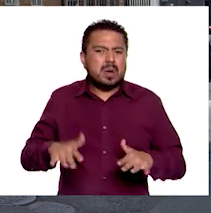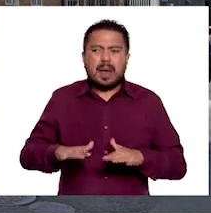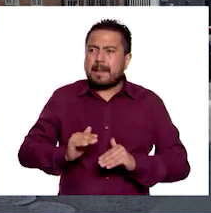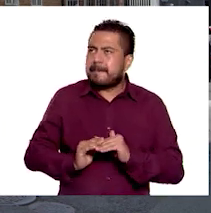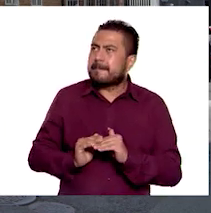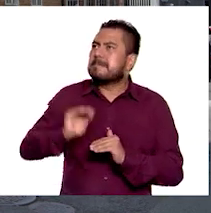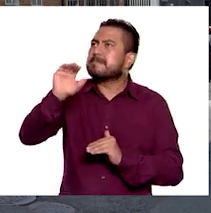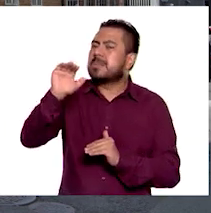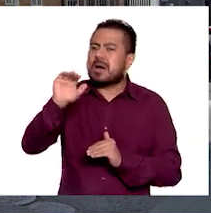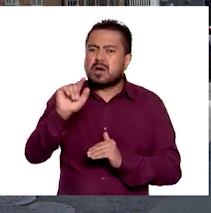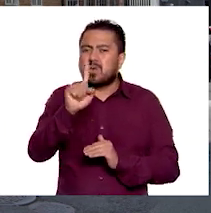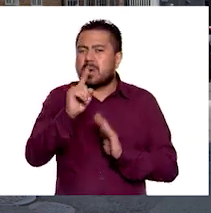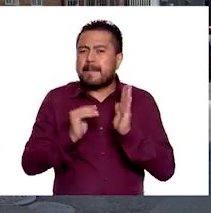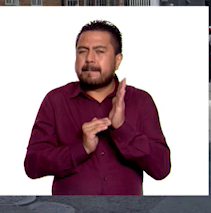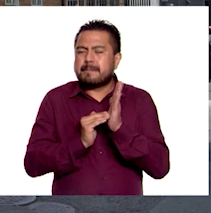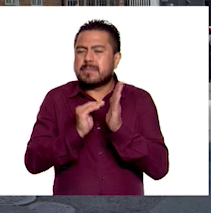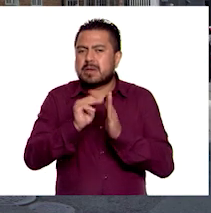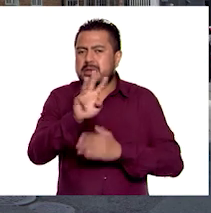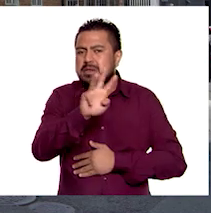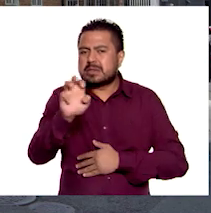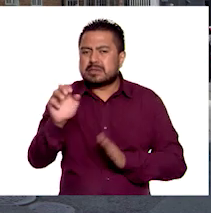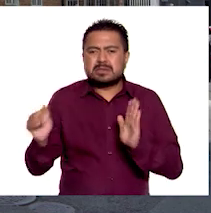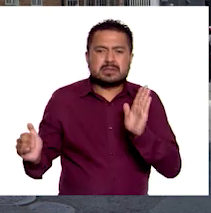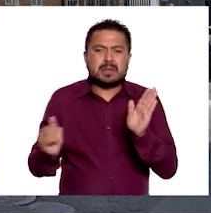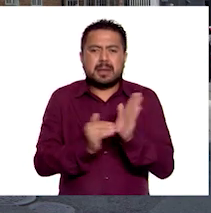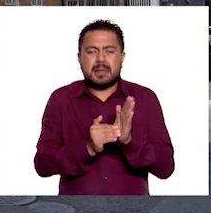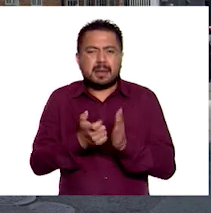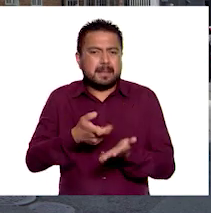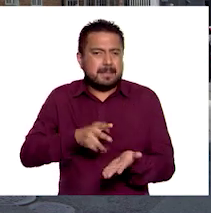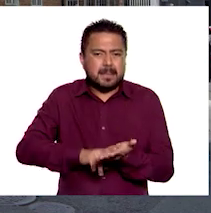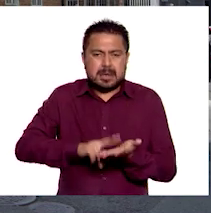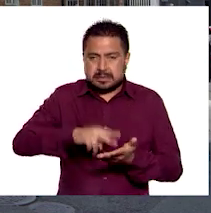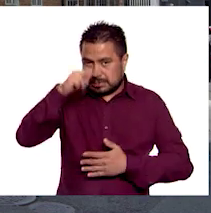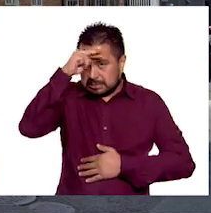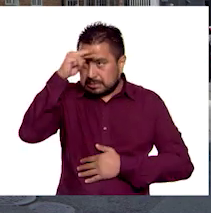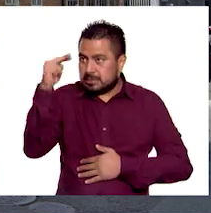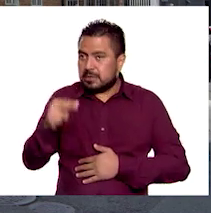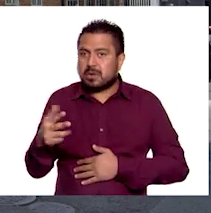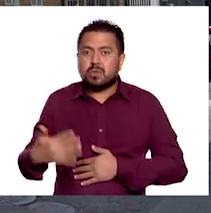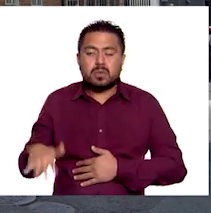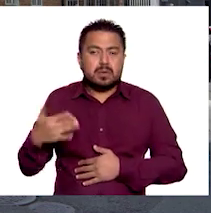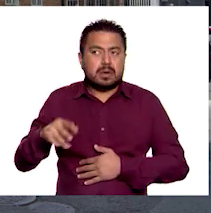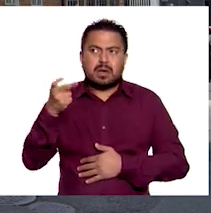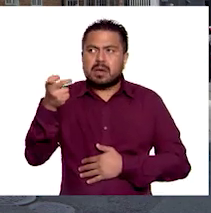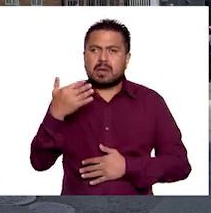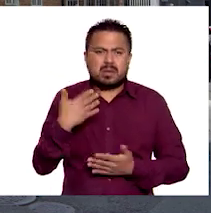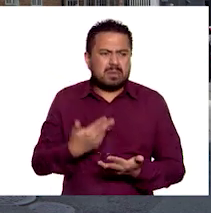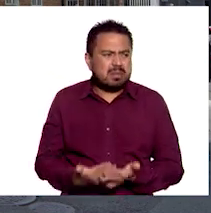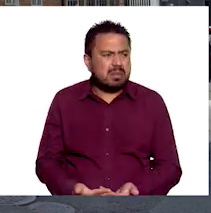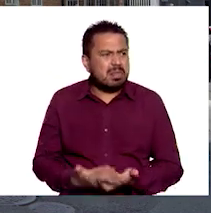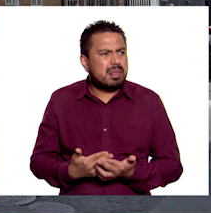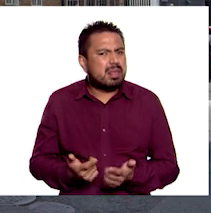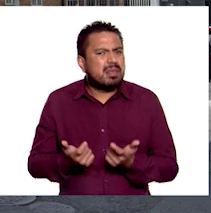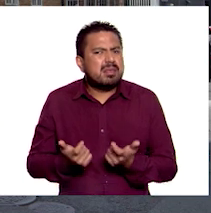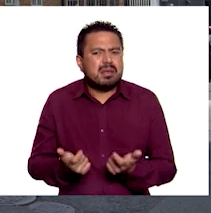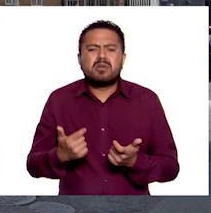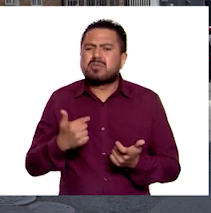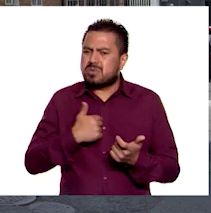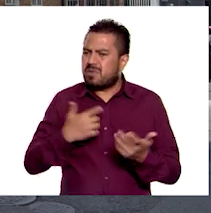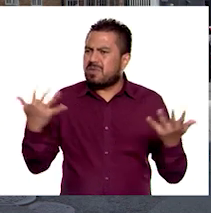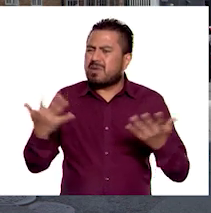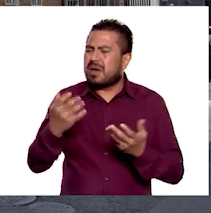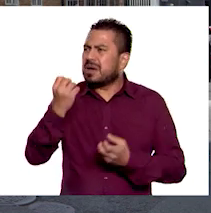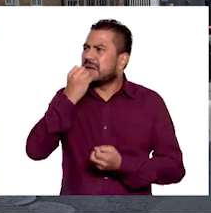poco más de un millón 300 mil pesos mexicanos. Esta es una buena cantidad de dinero. Yo haría